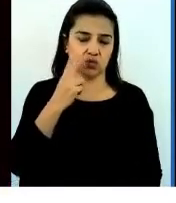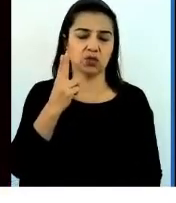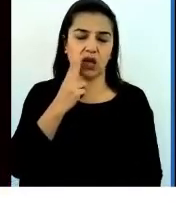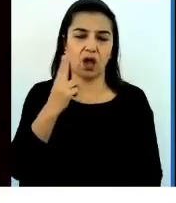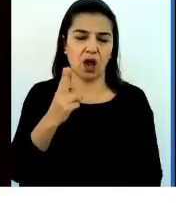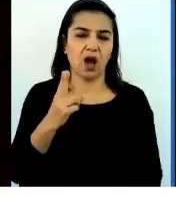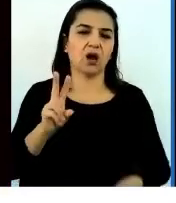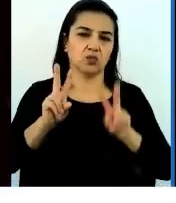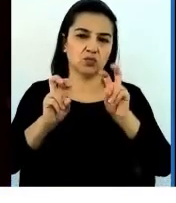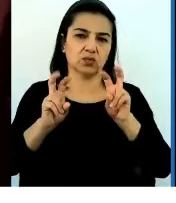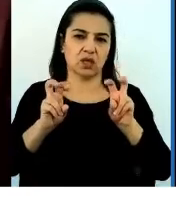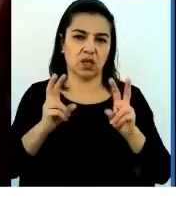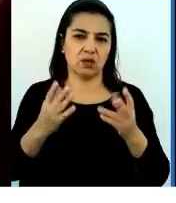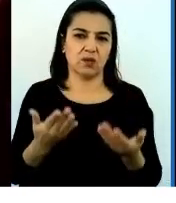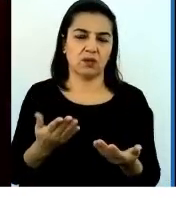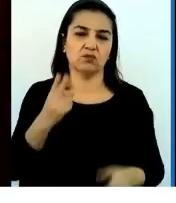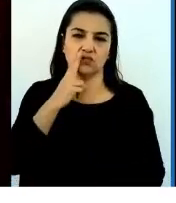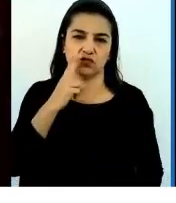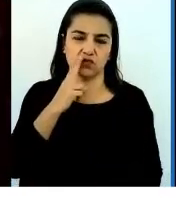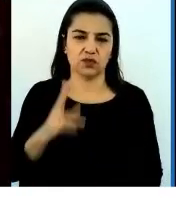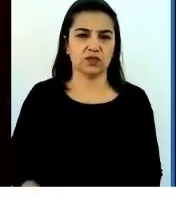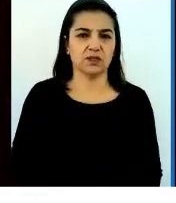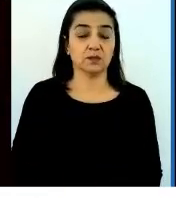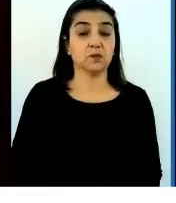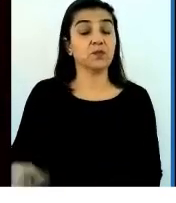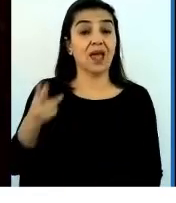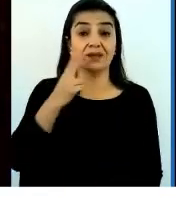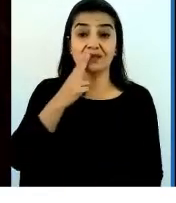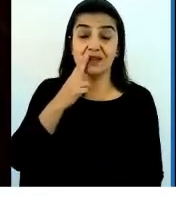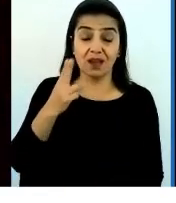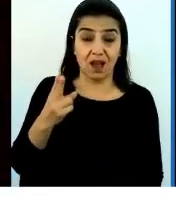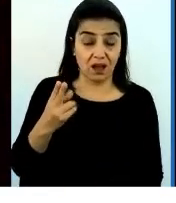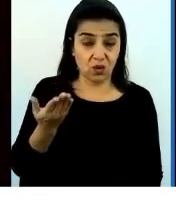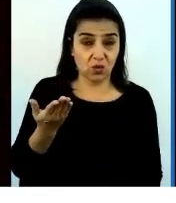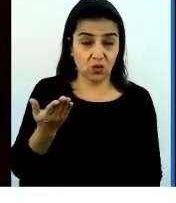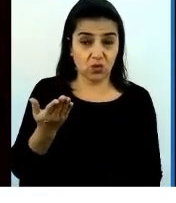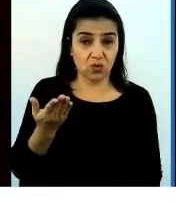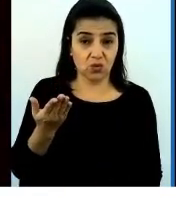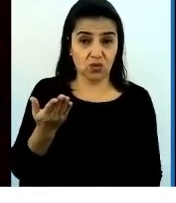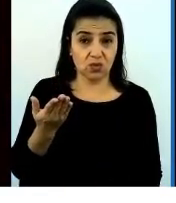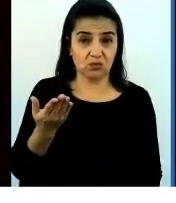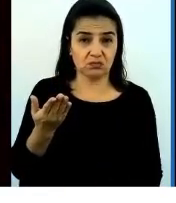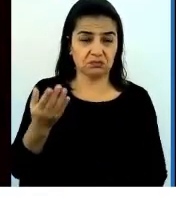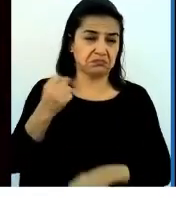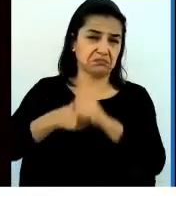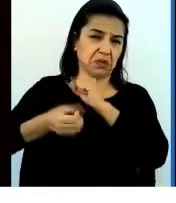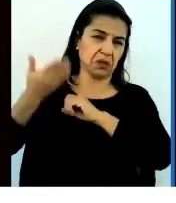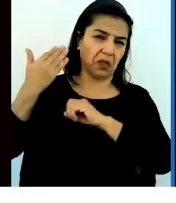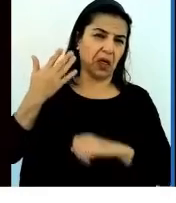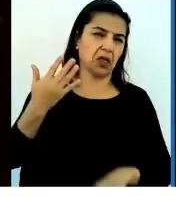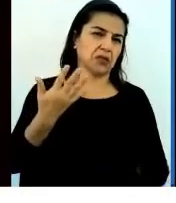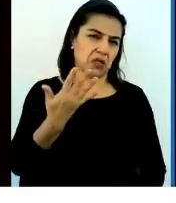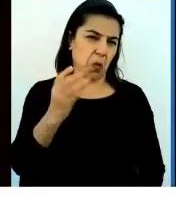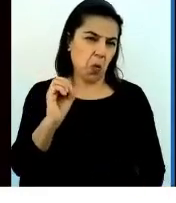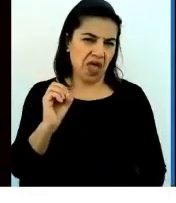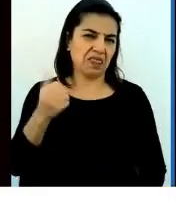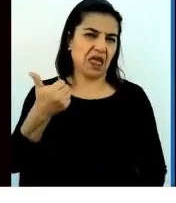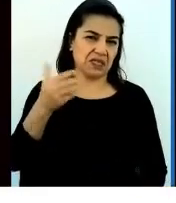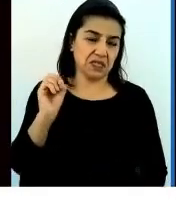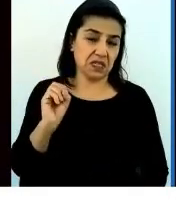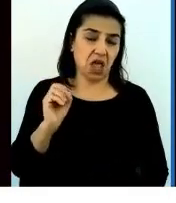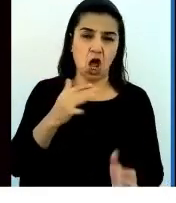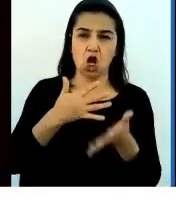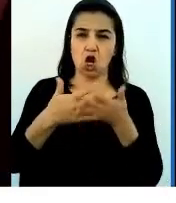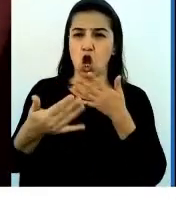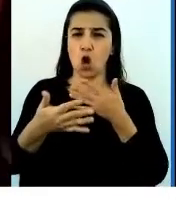del tabaco. El tabaco en los 50, 60, era muy normal